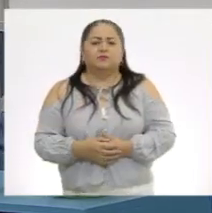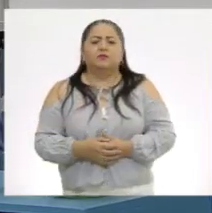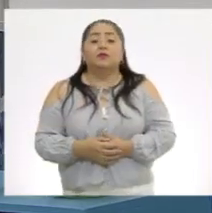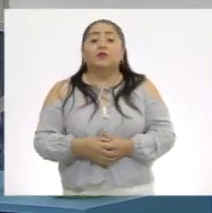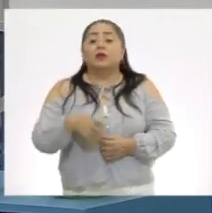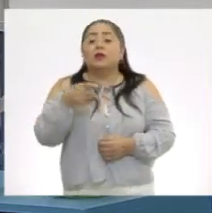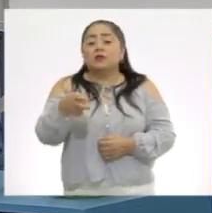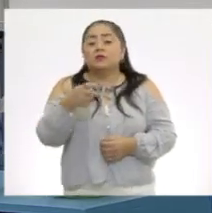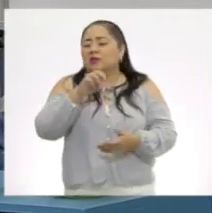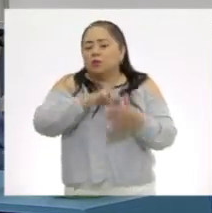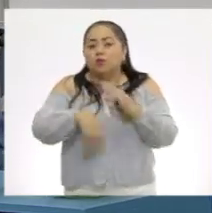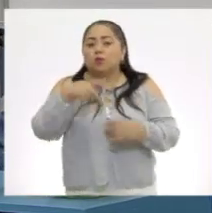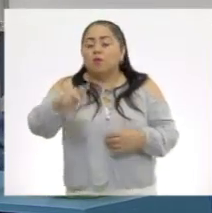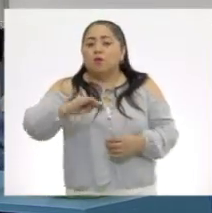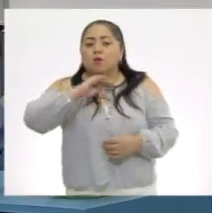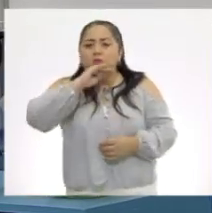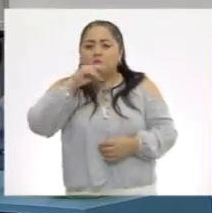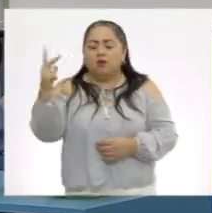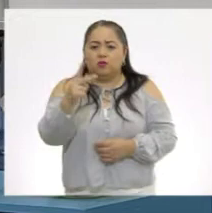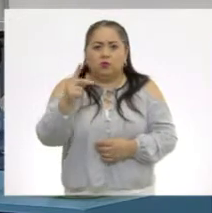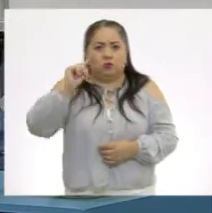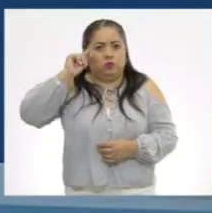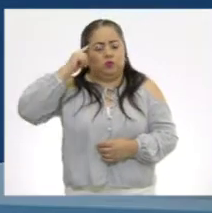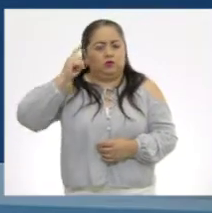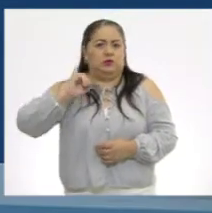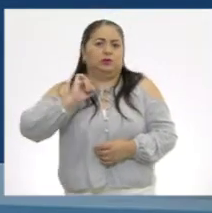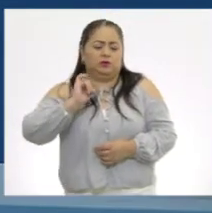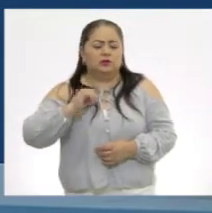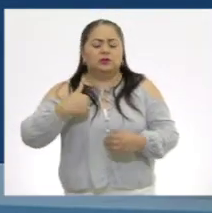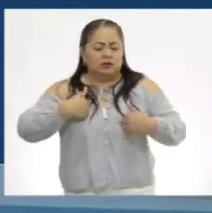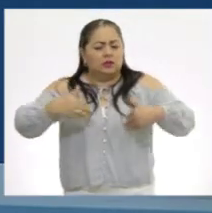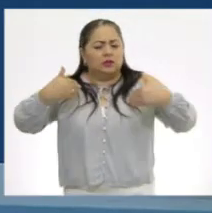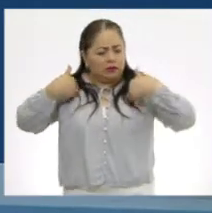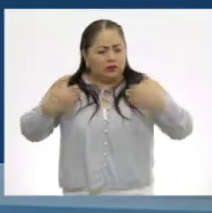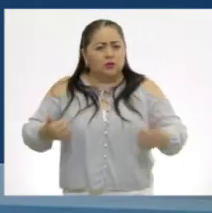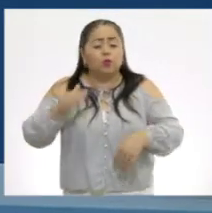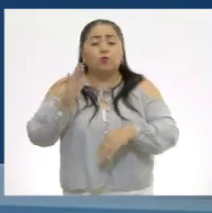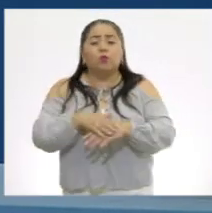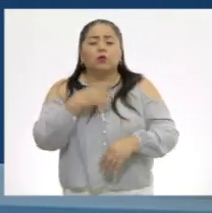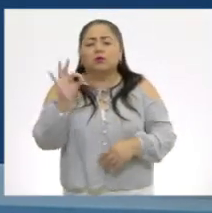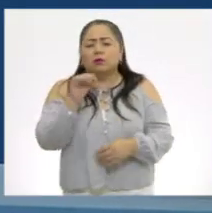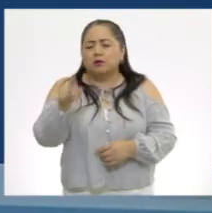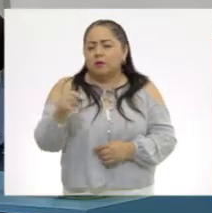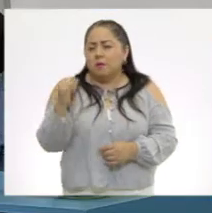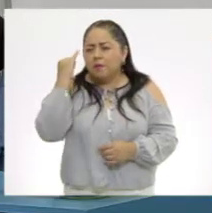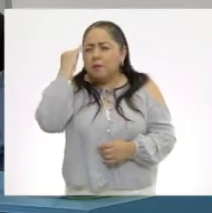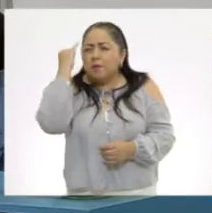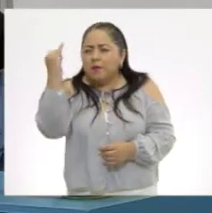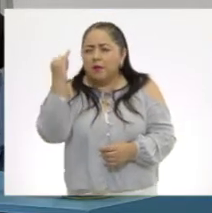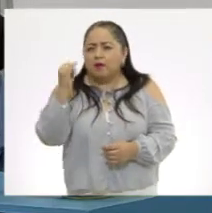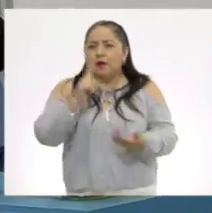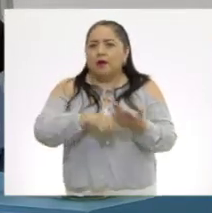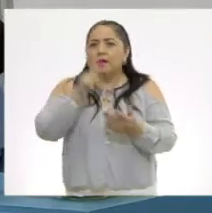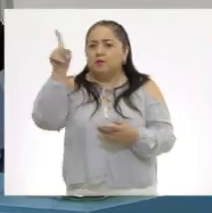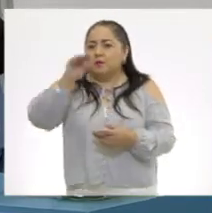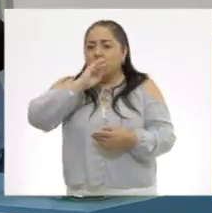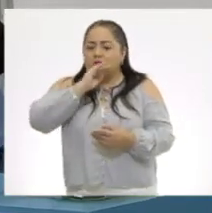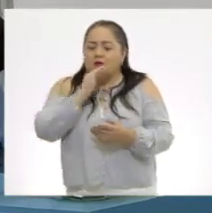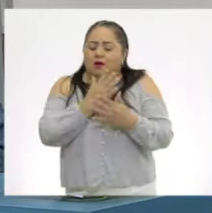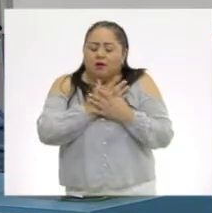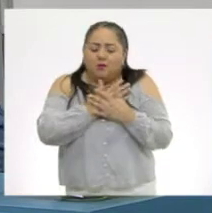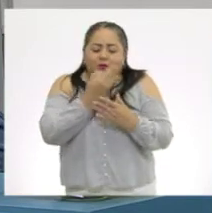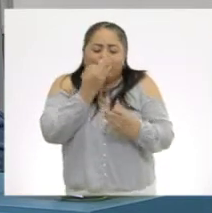En este caso, tu mamá y tú. Entiendo su punto de vista porque imagino que tiene amor por la naturaleza.